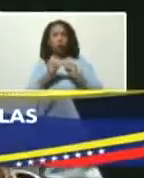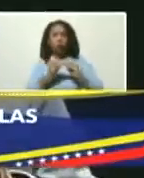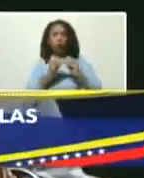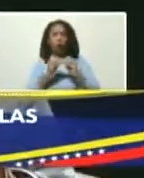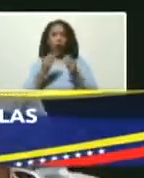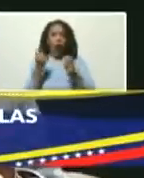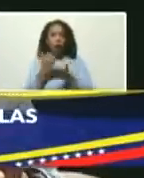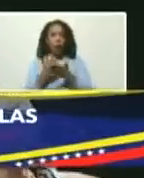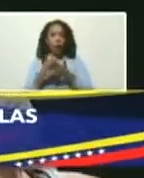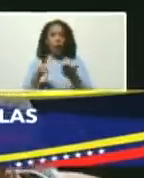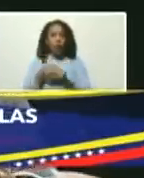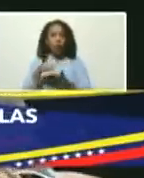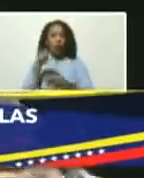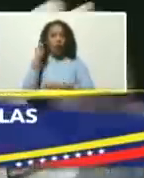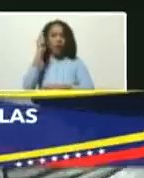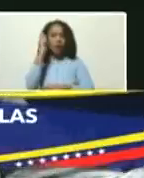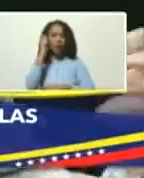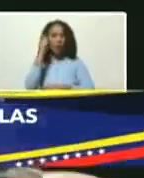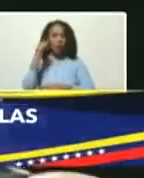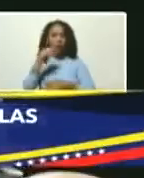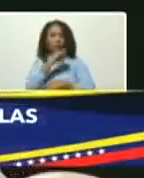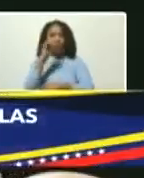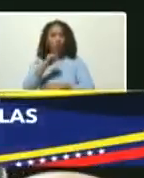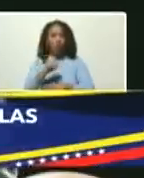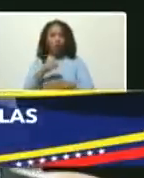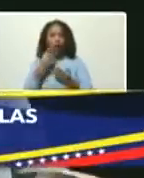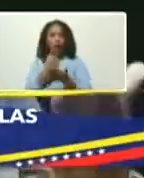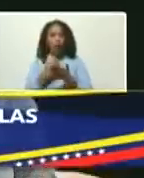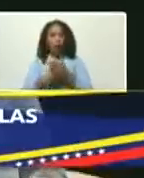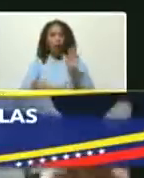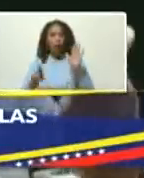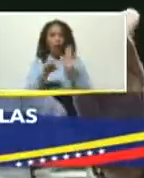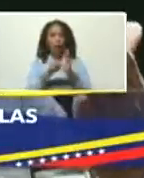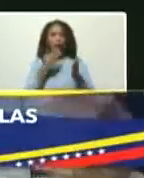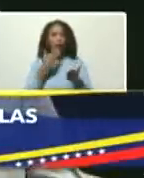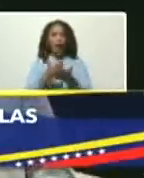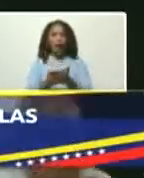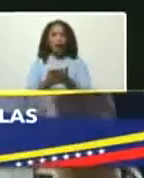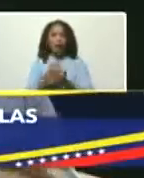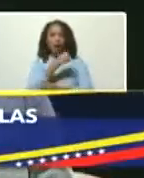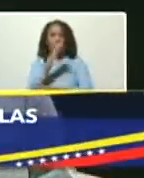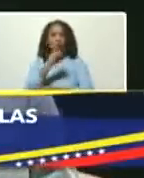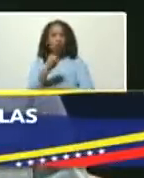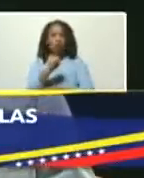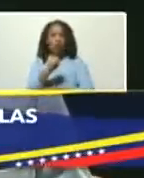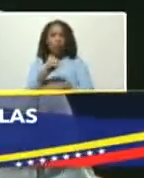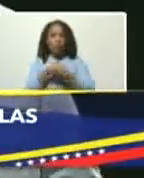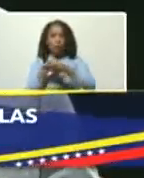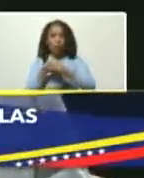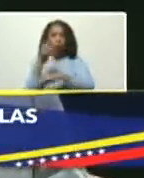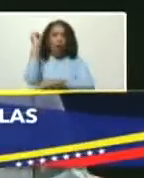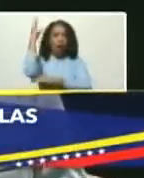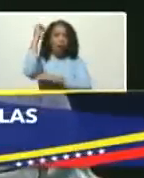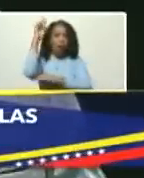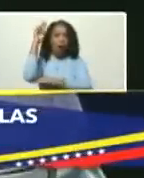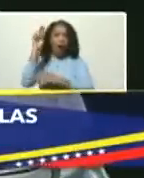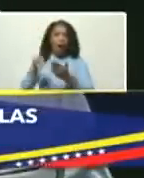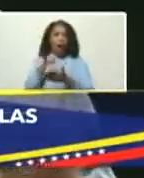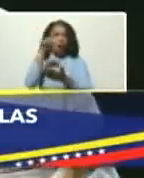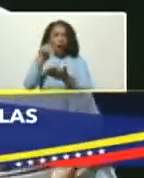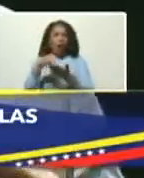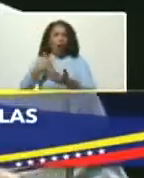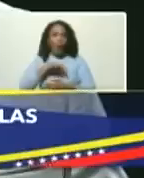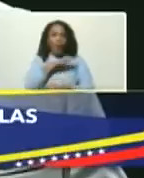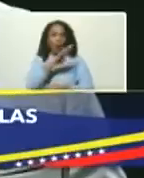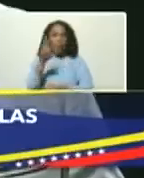la tarea de estas zonas económicas y por eso la ley orgánica le agradecemos a la zona perdón a la asamblea nacional de